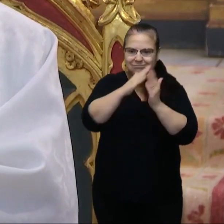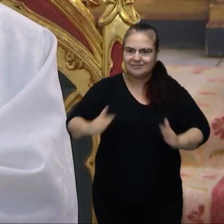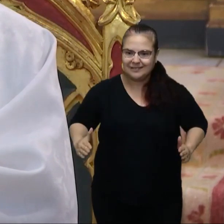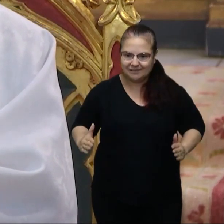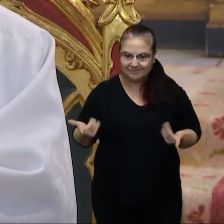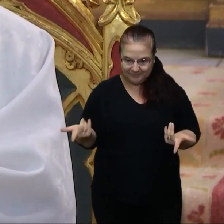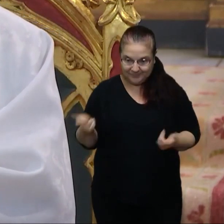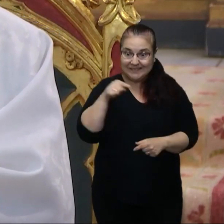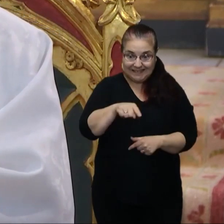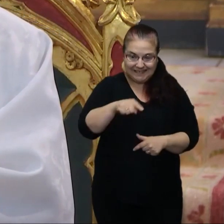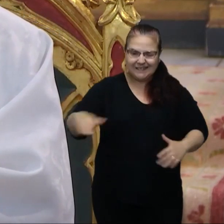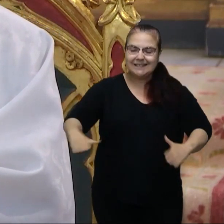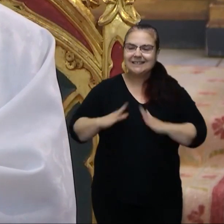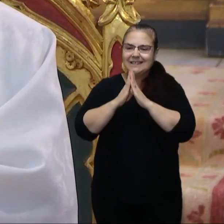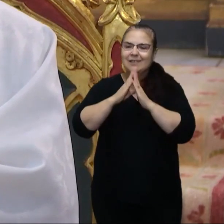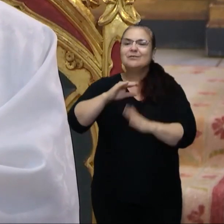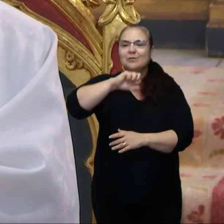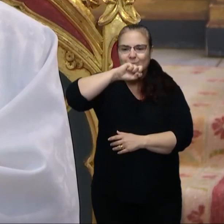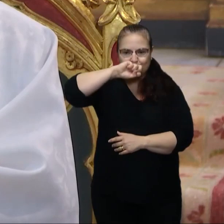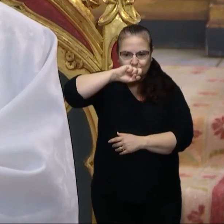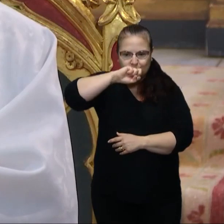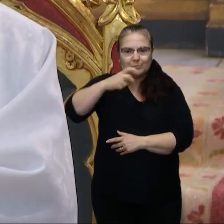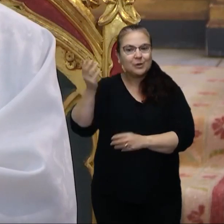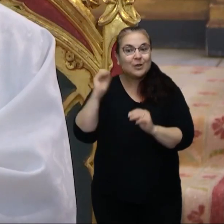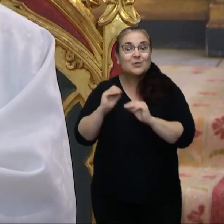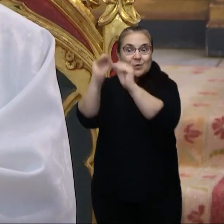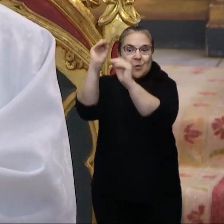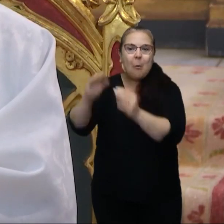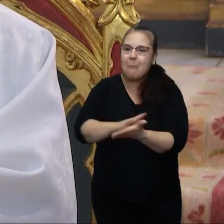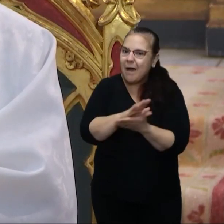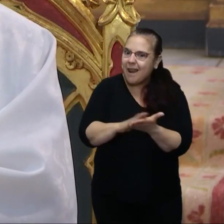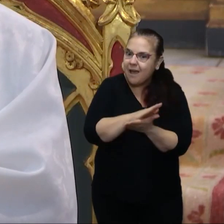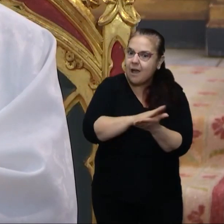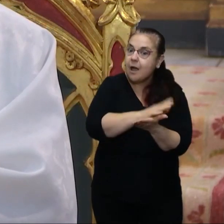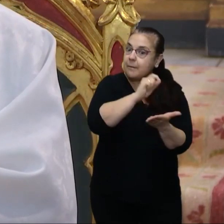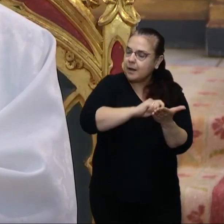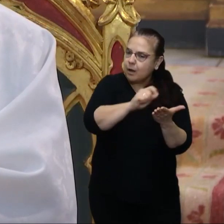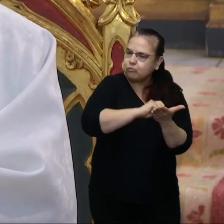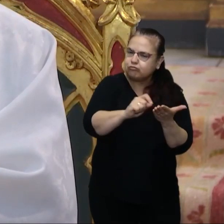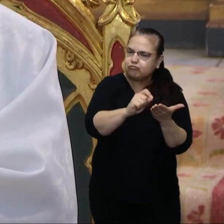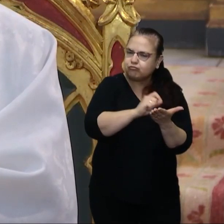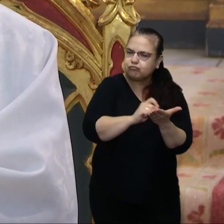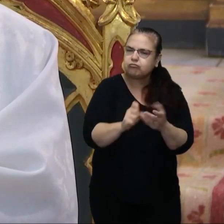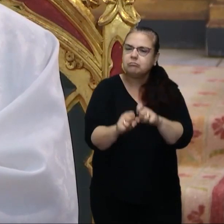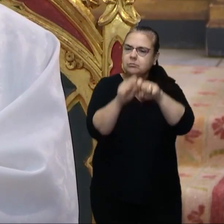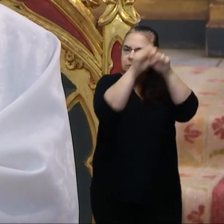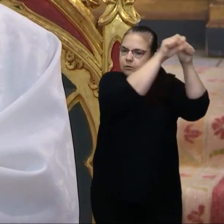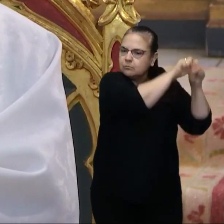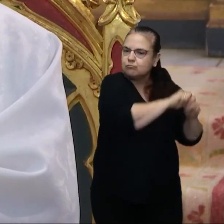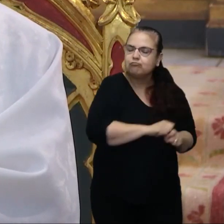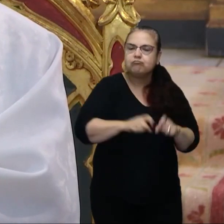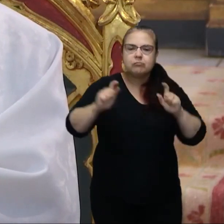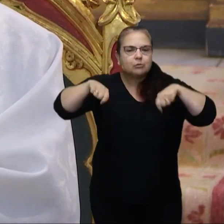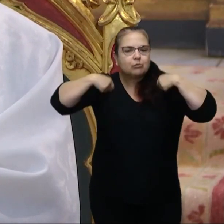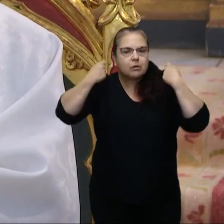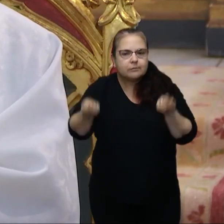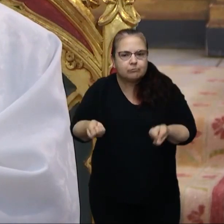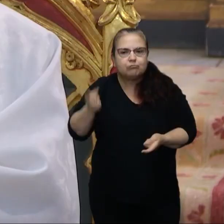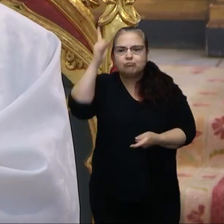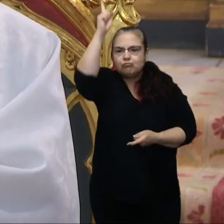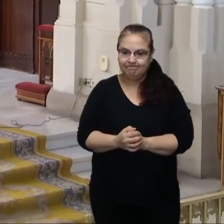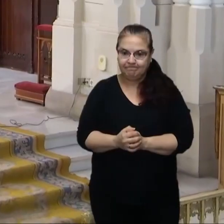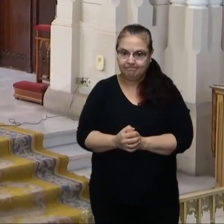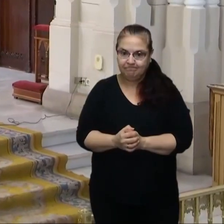Este santo obispo, con su palabra y sus escritos, defendió tenazmente la naturaleza divina y humana de